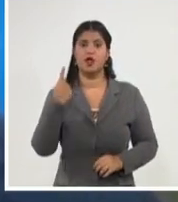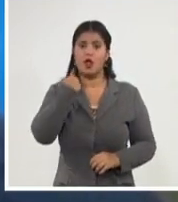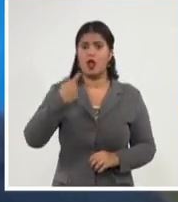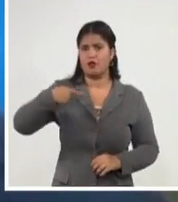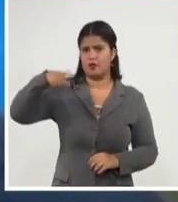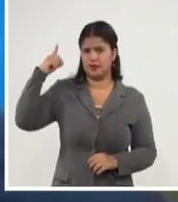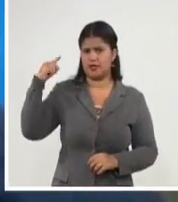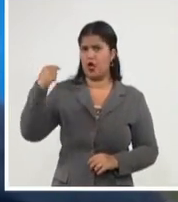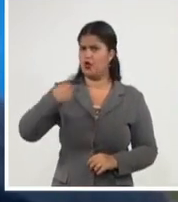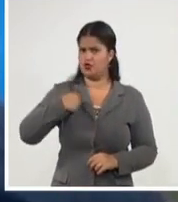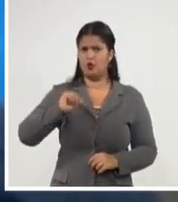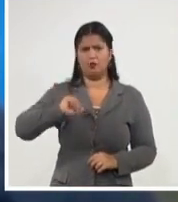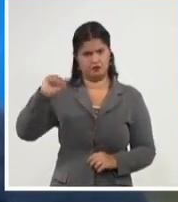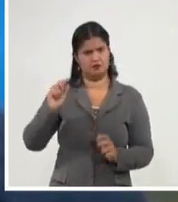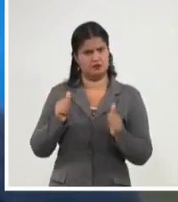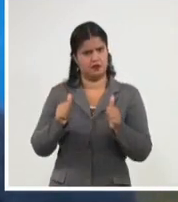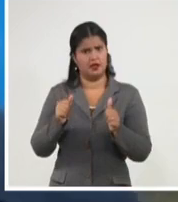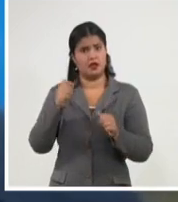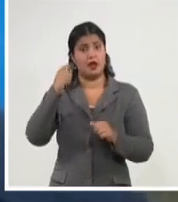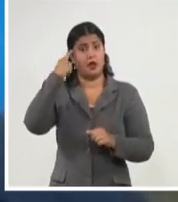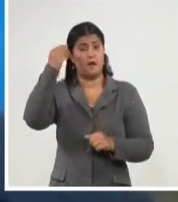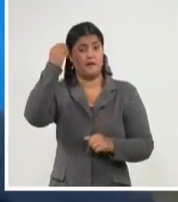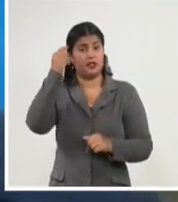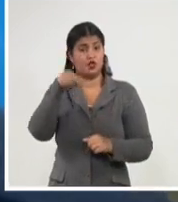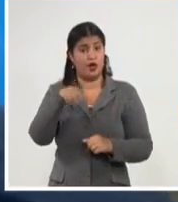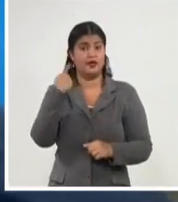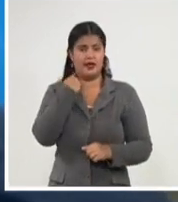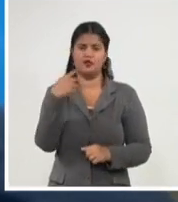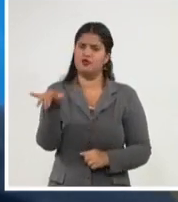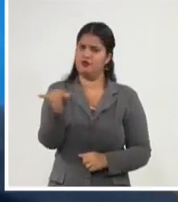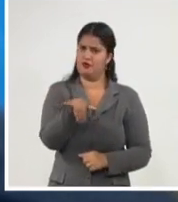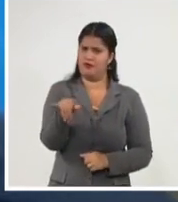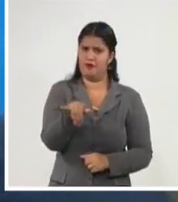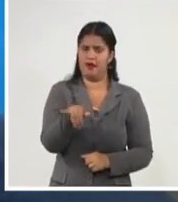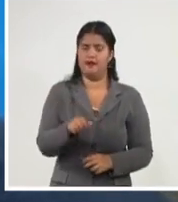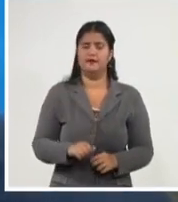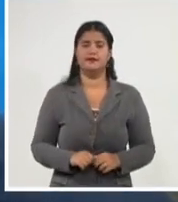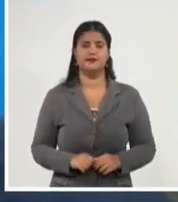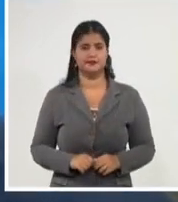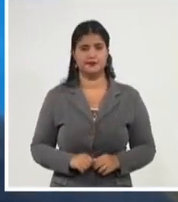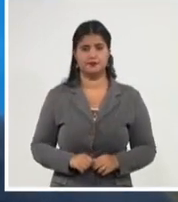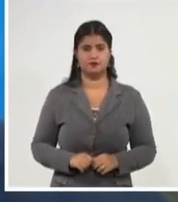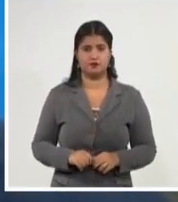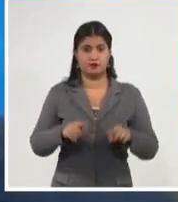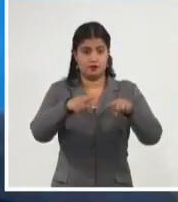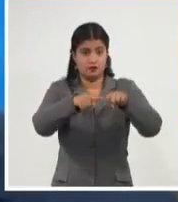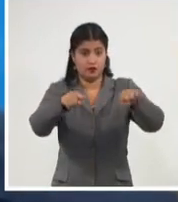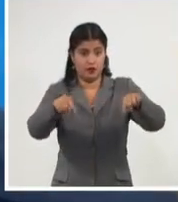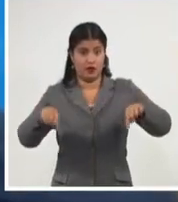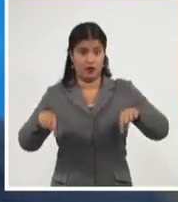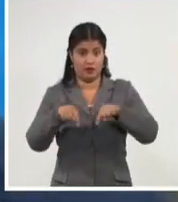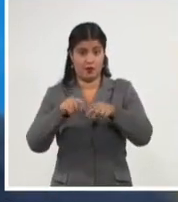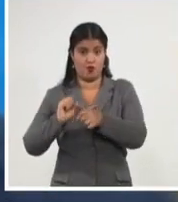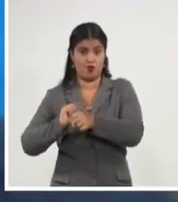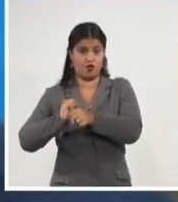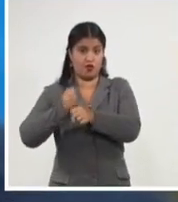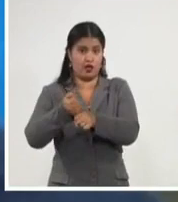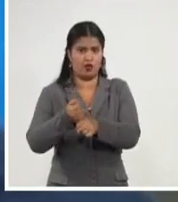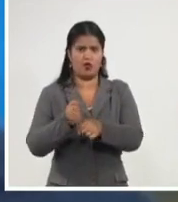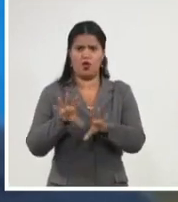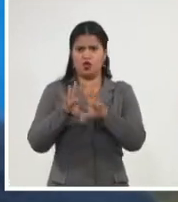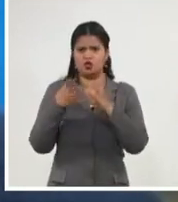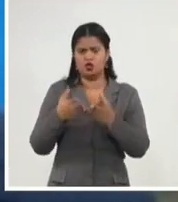pienso que se me dé la posibilidad de abrir ese partido. ¿Cómo ves también el área de la receptoría, que es clave para defenderle a los lanzadores? Bueno, tenemos